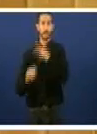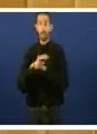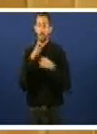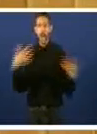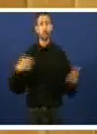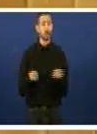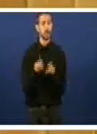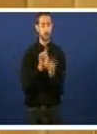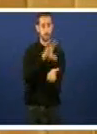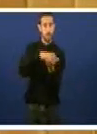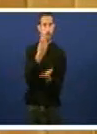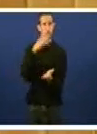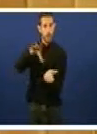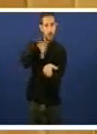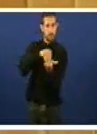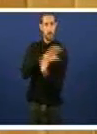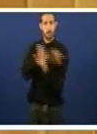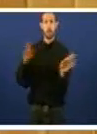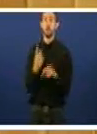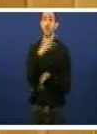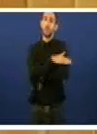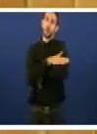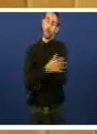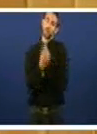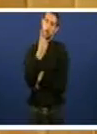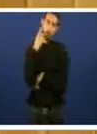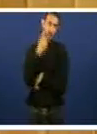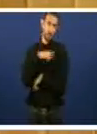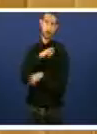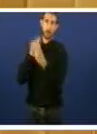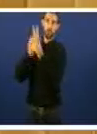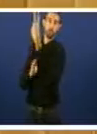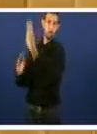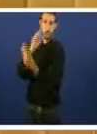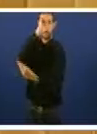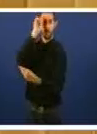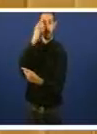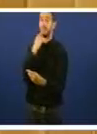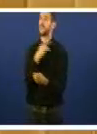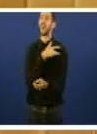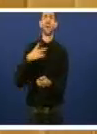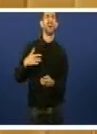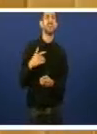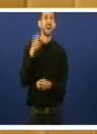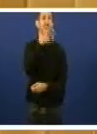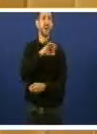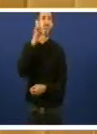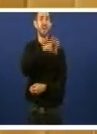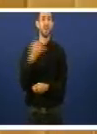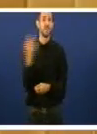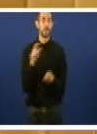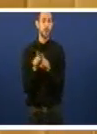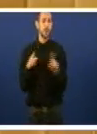sucursal dun goberno e dun Banco de España que dicían que non, que as caixas galegas debían ser pasto doutros